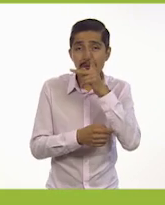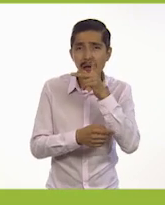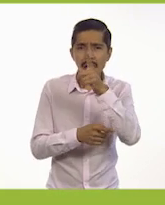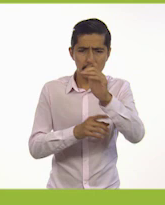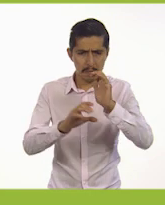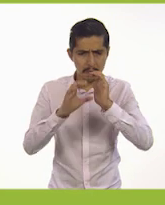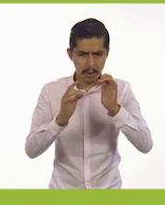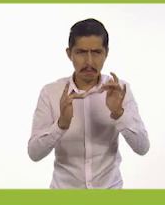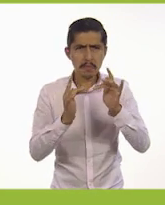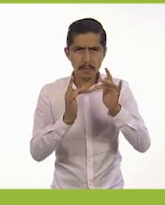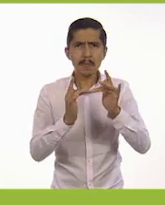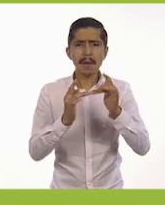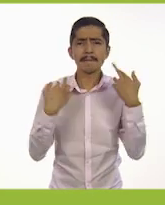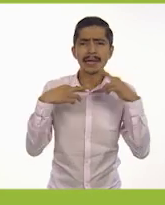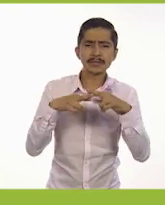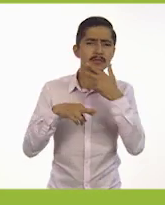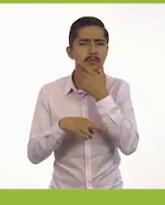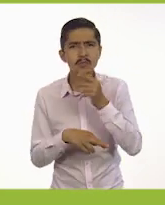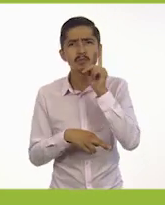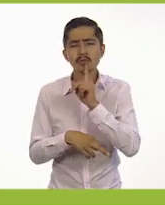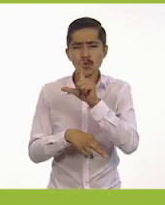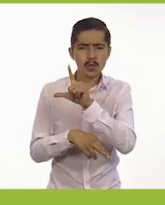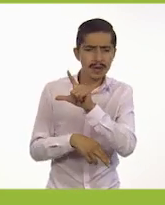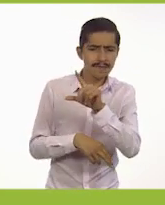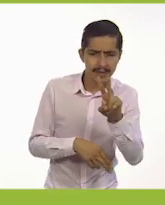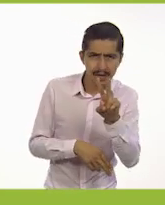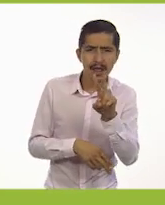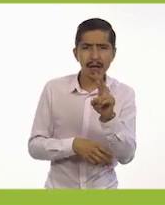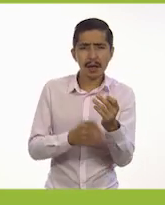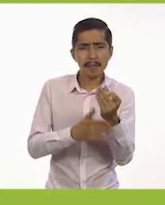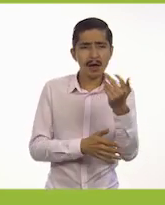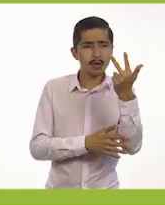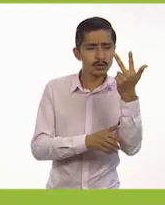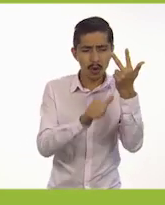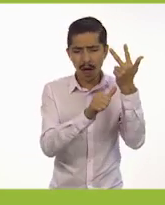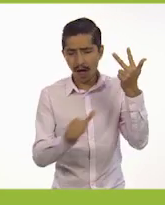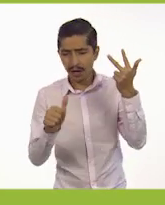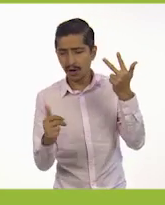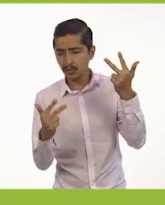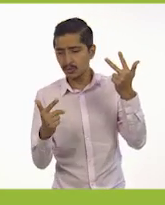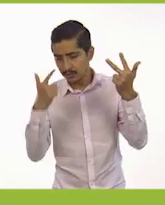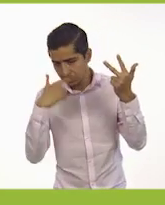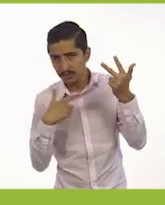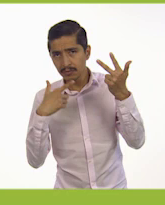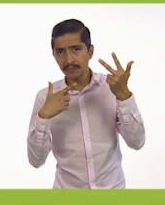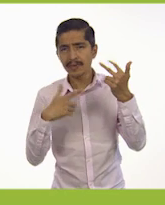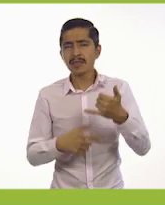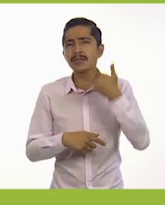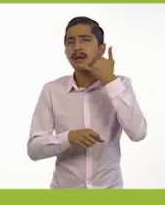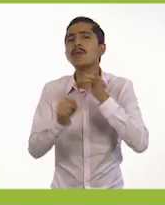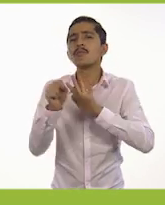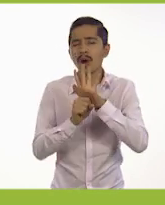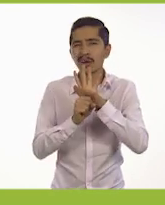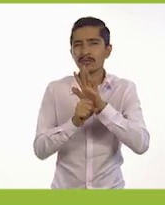comunícate con maestras y maestros de lunes a viernes de 8 a 20 horas al teléfono